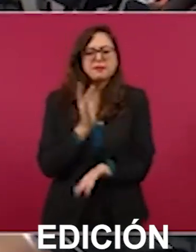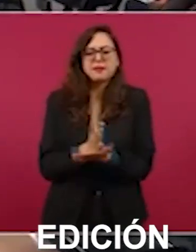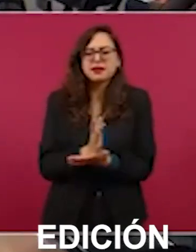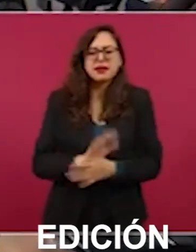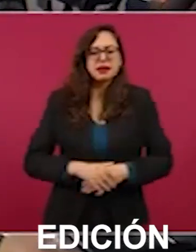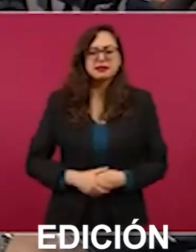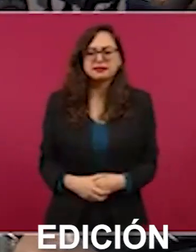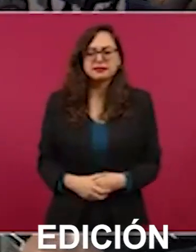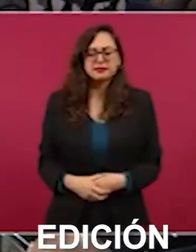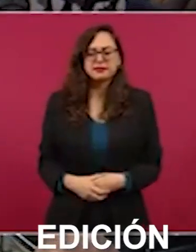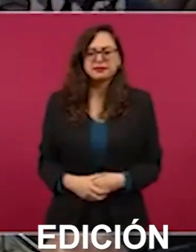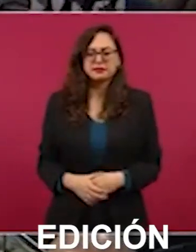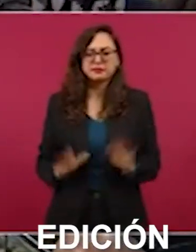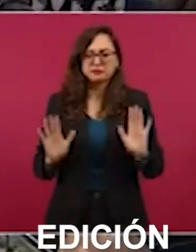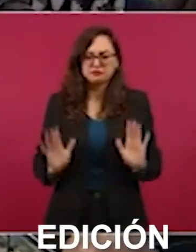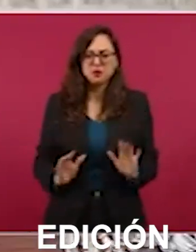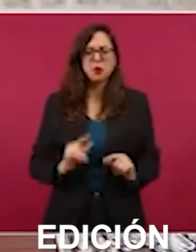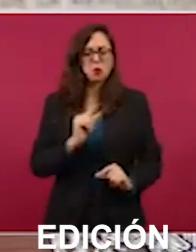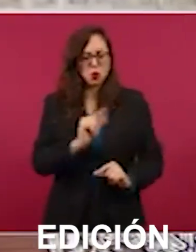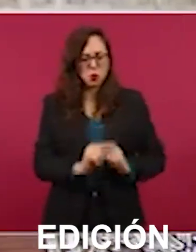no abrir